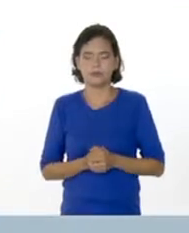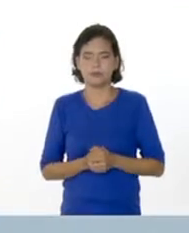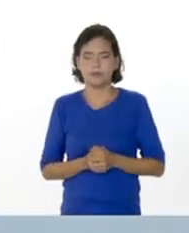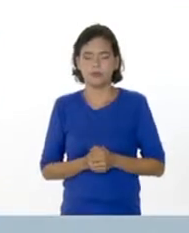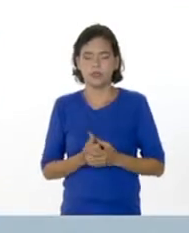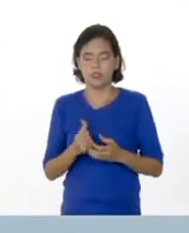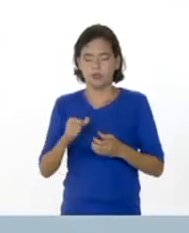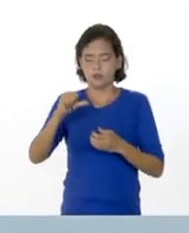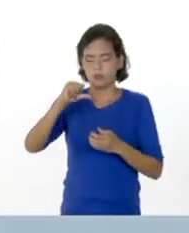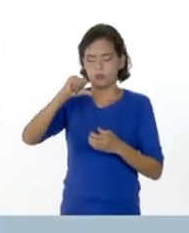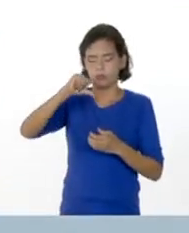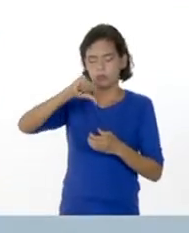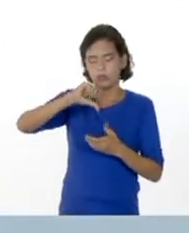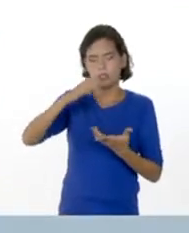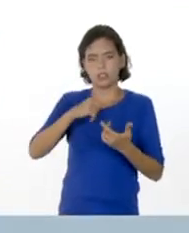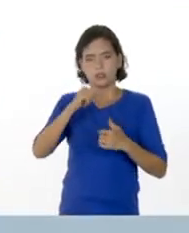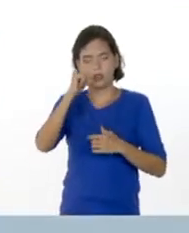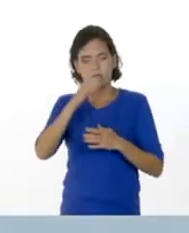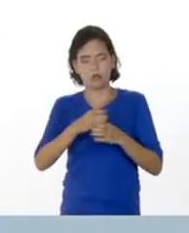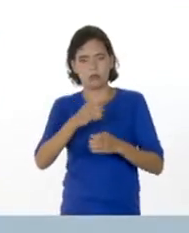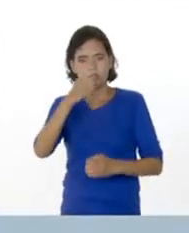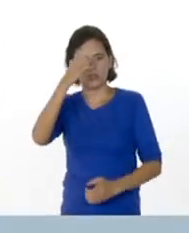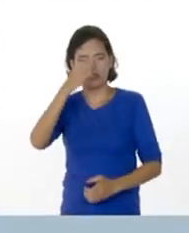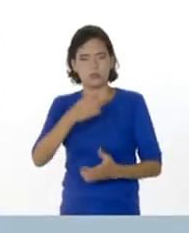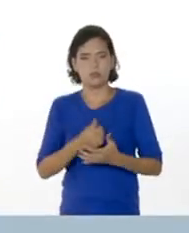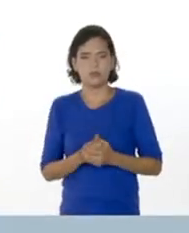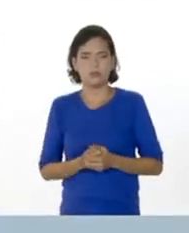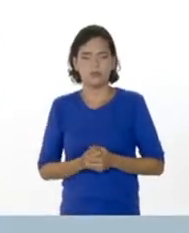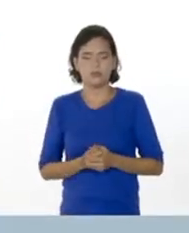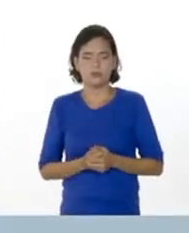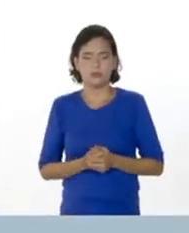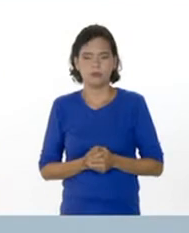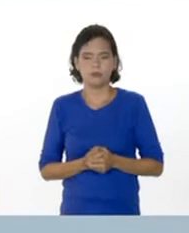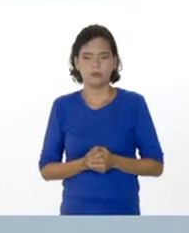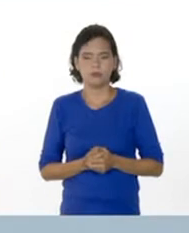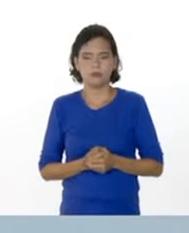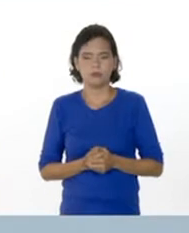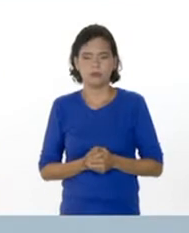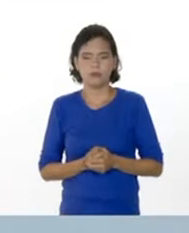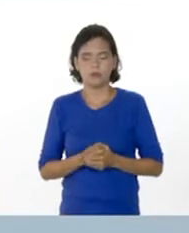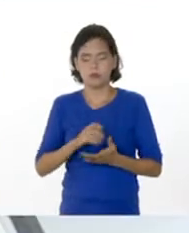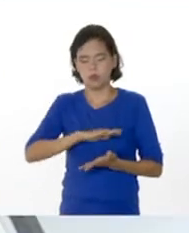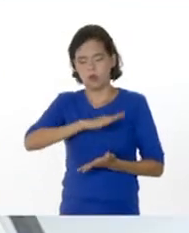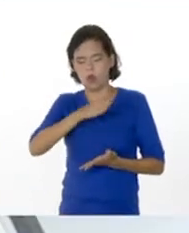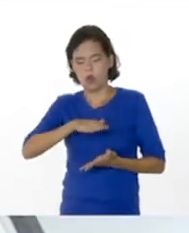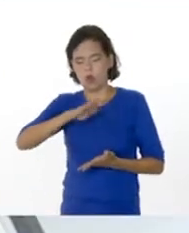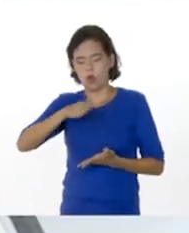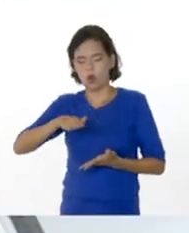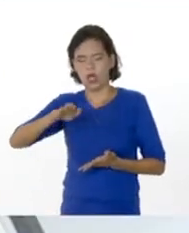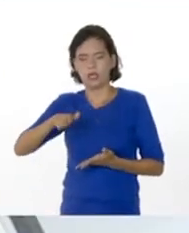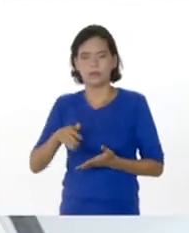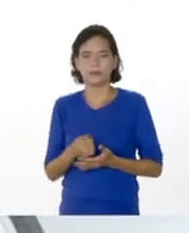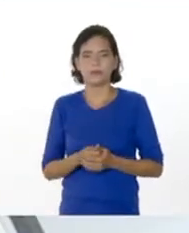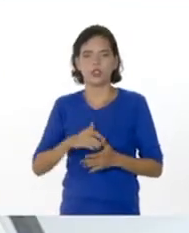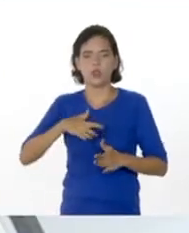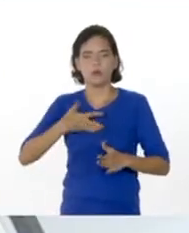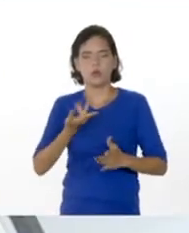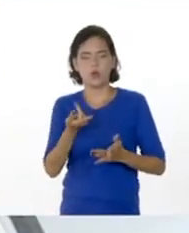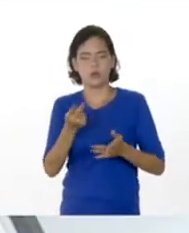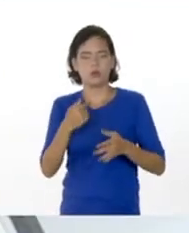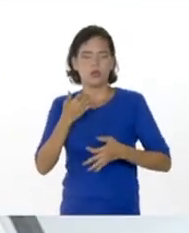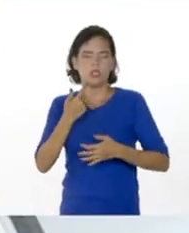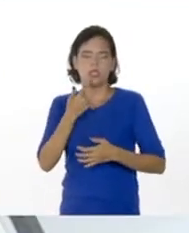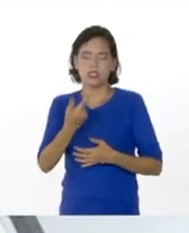se estaba introduciendo el agua en el siguiente cilindro, se observaron varias olas. Entonces, podemos